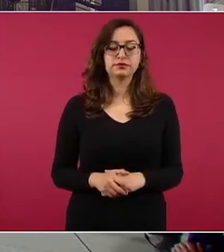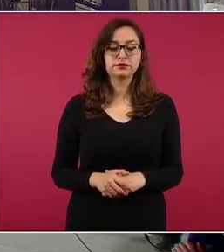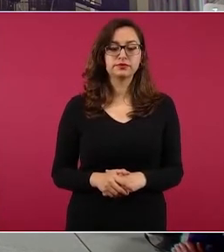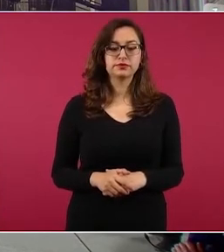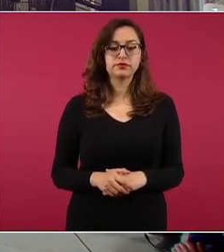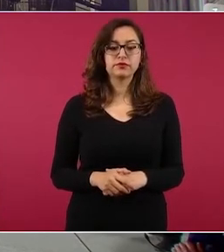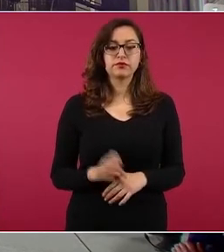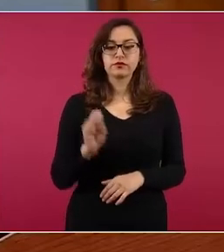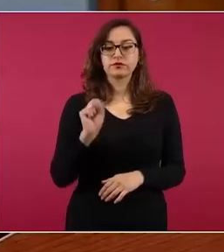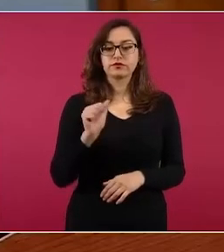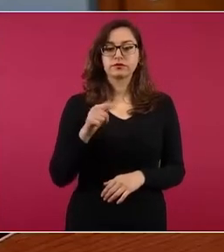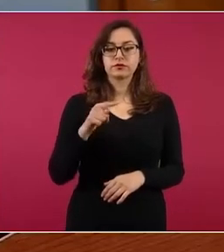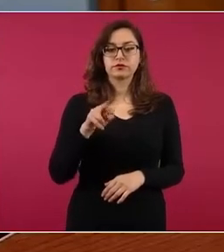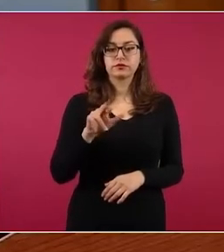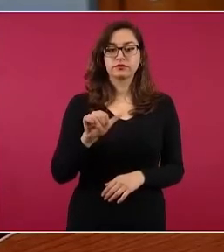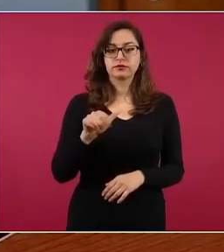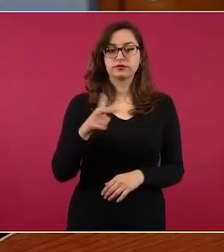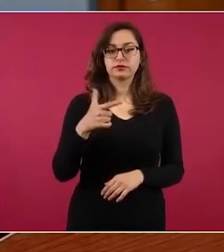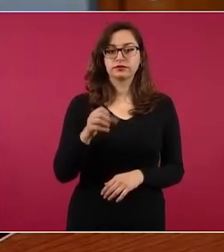¿Santiago Crín?